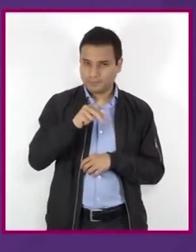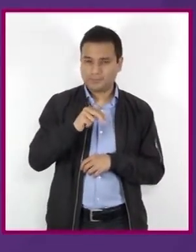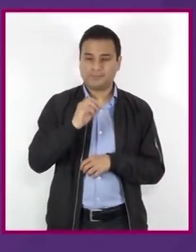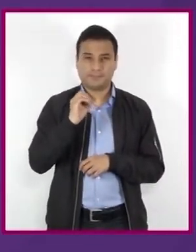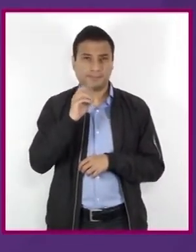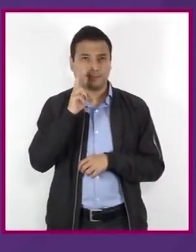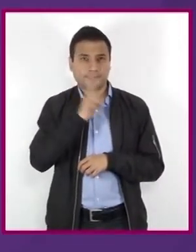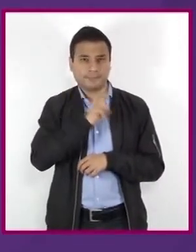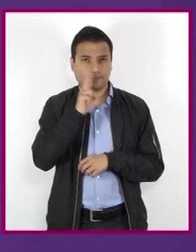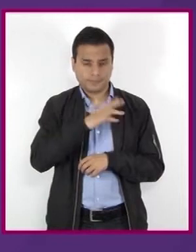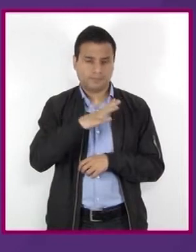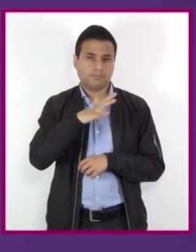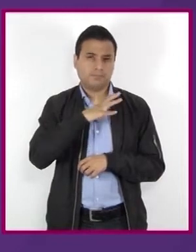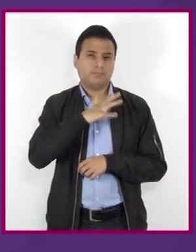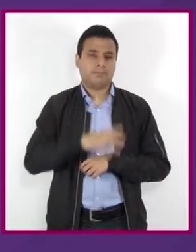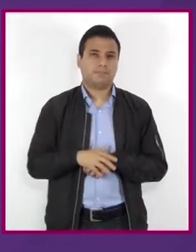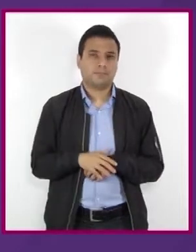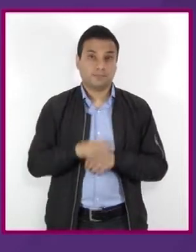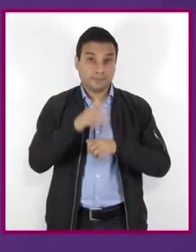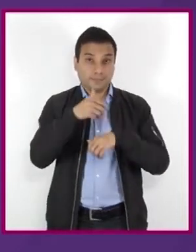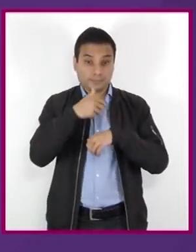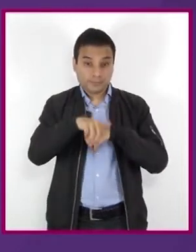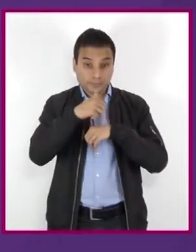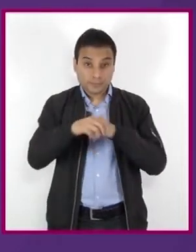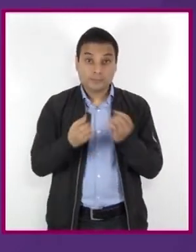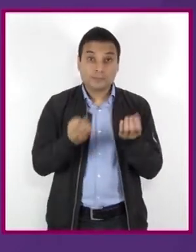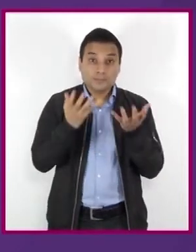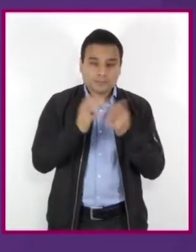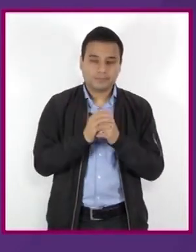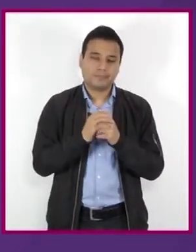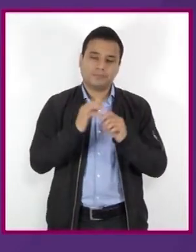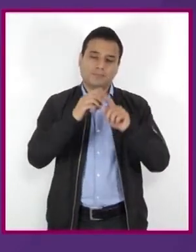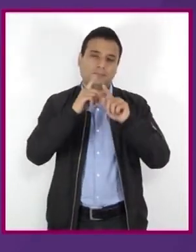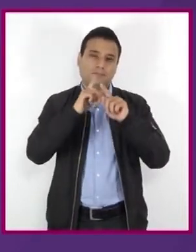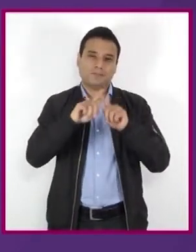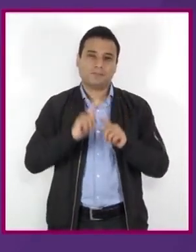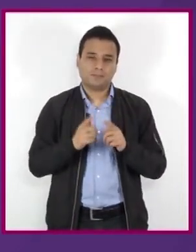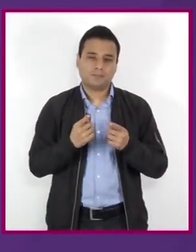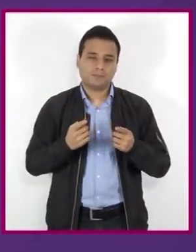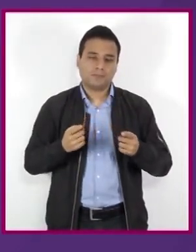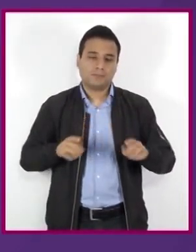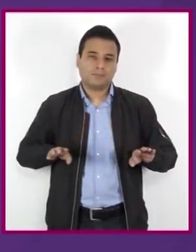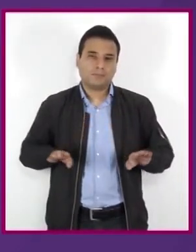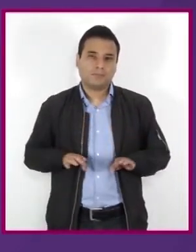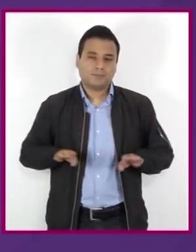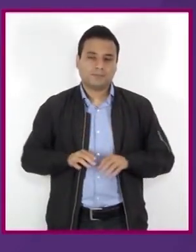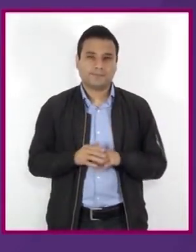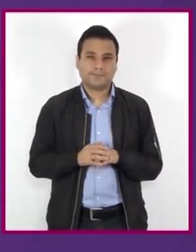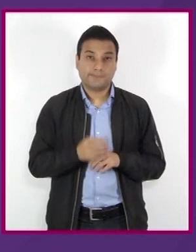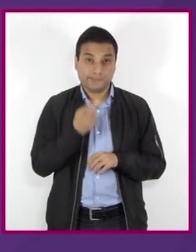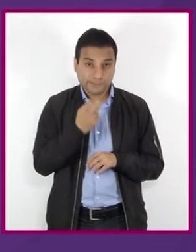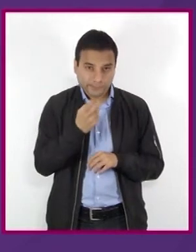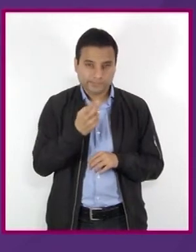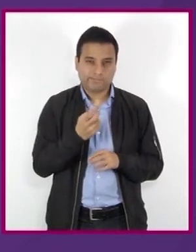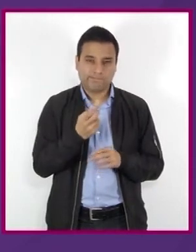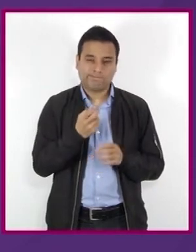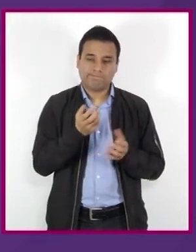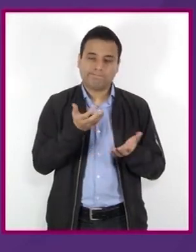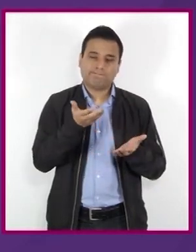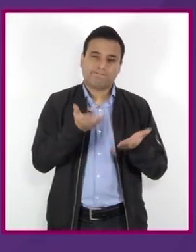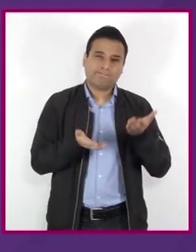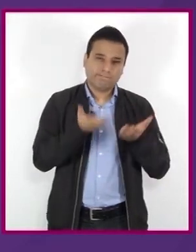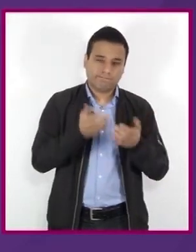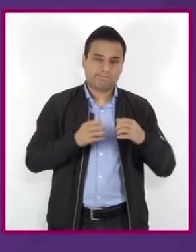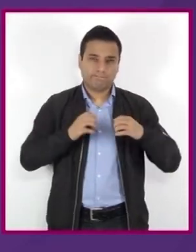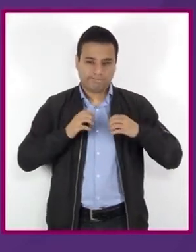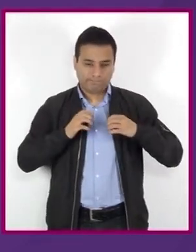oxígeno, aunque el número y la distribución espacial de estos elementos son distintos, lo cual causa diferentes efectos en